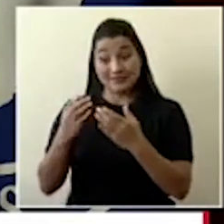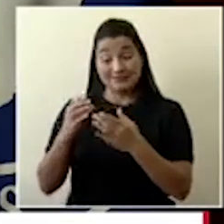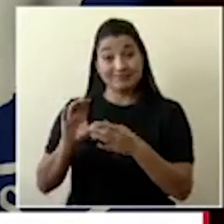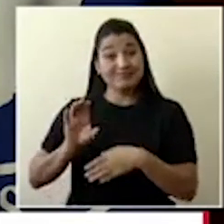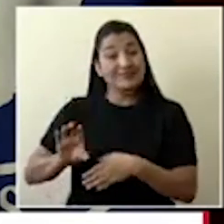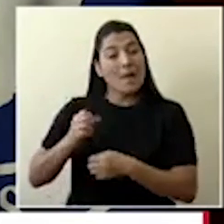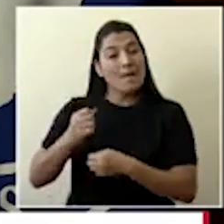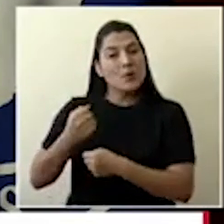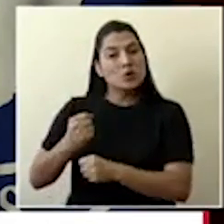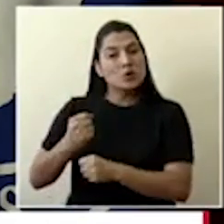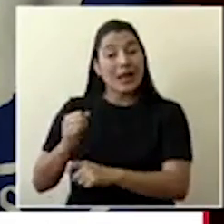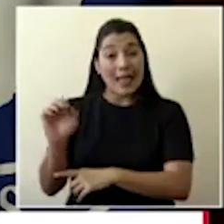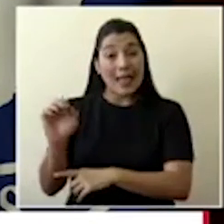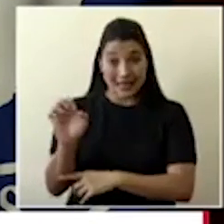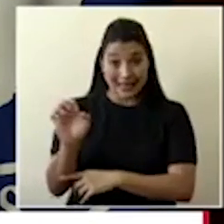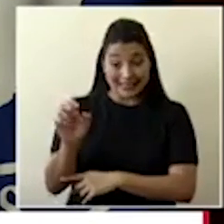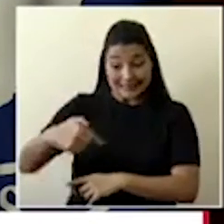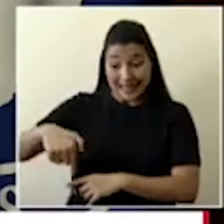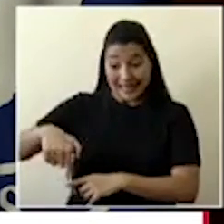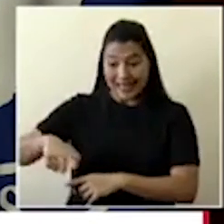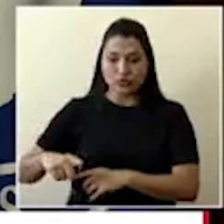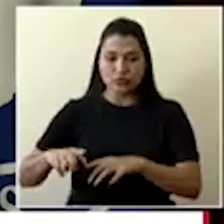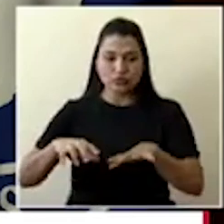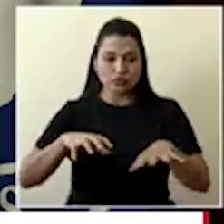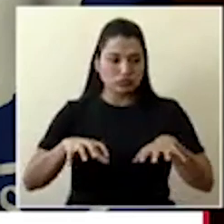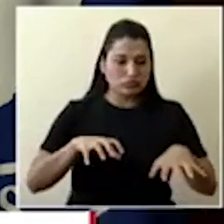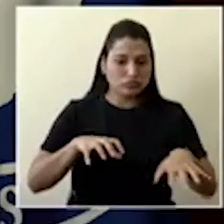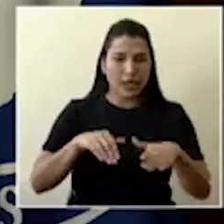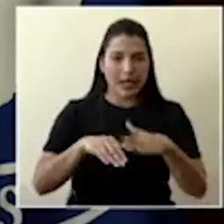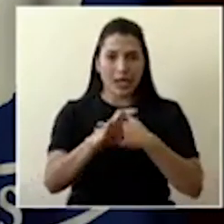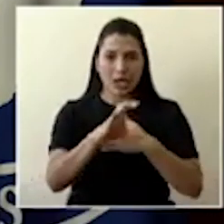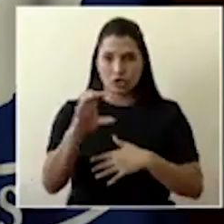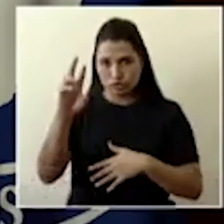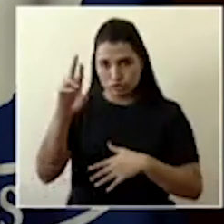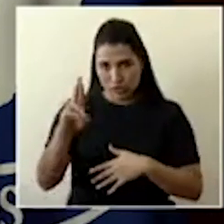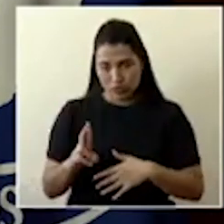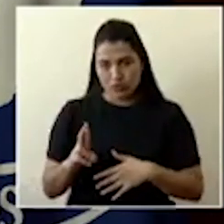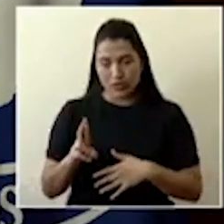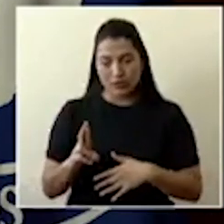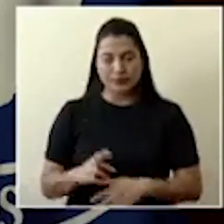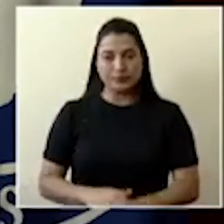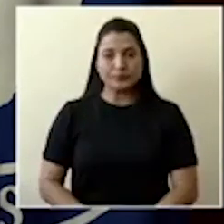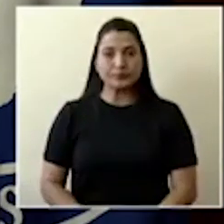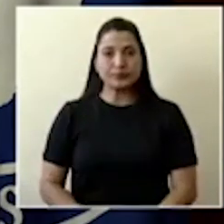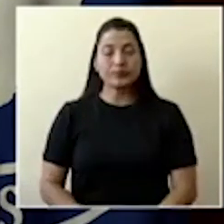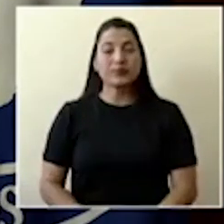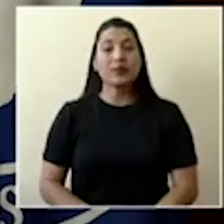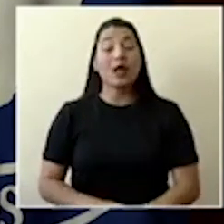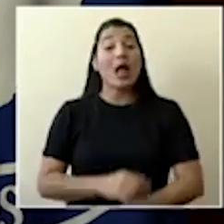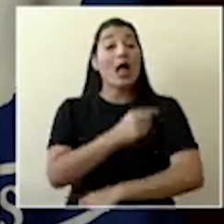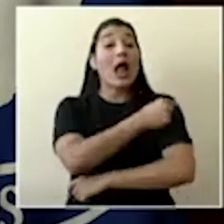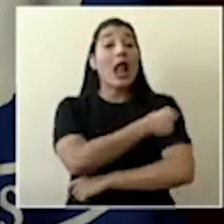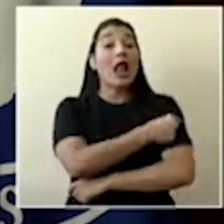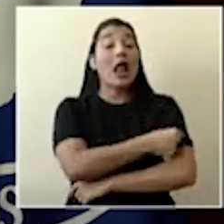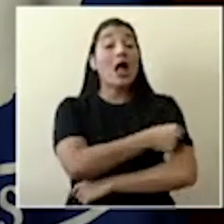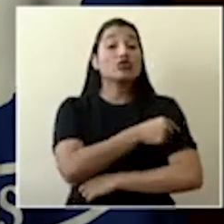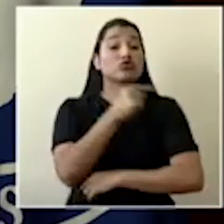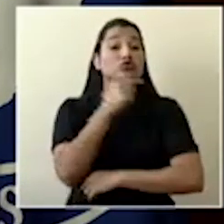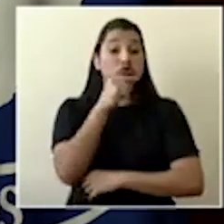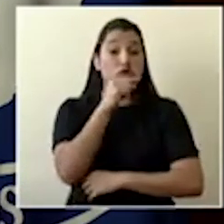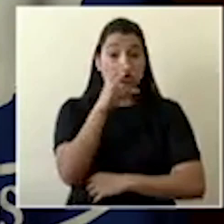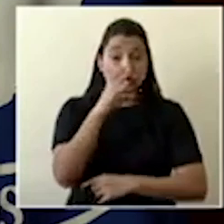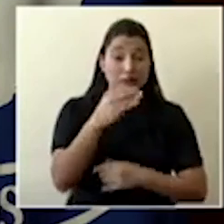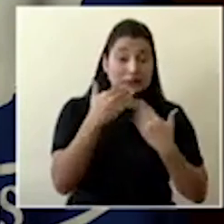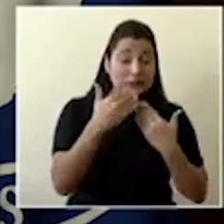municipales de emergencia que están articulados en todo el país con la representación de las instituciones. A la Cruz Roja Costarricense, al Cuerpo de